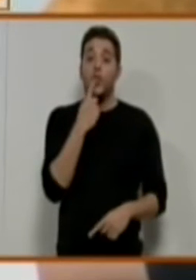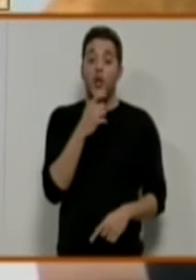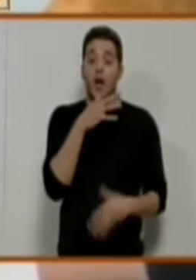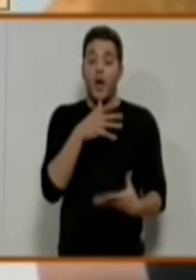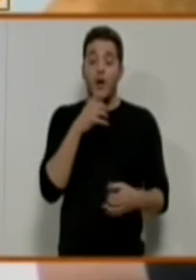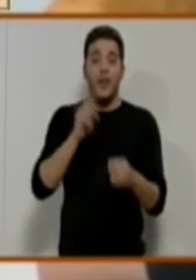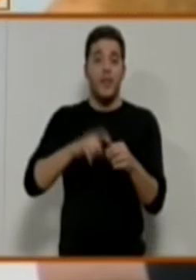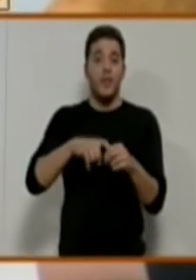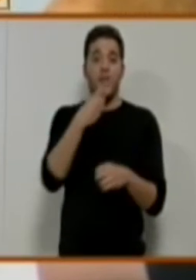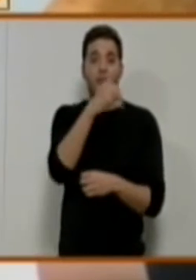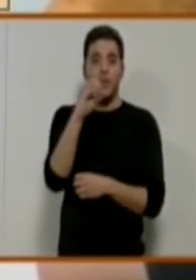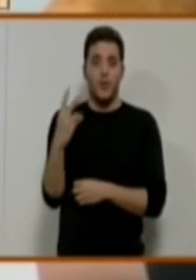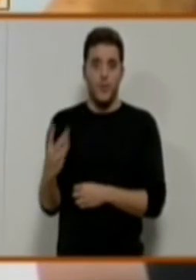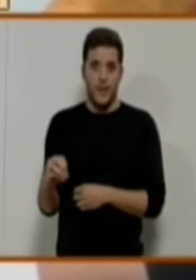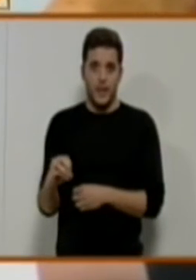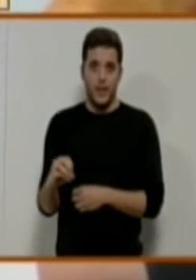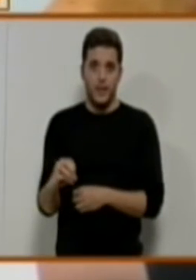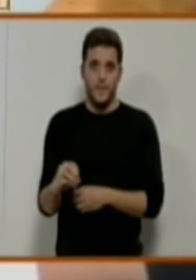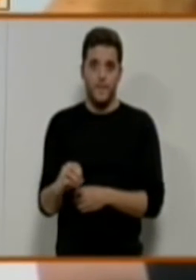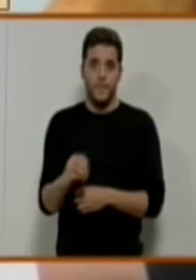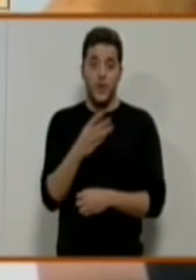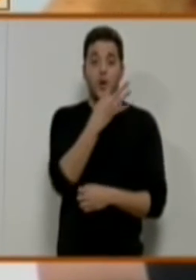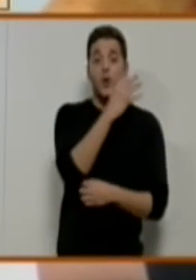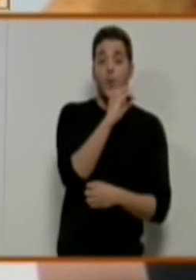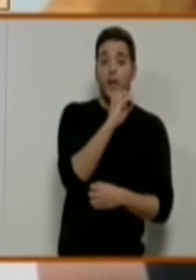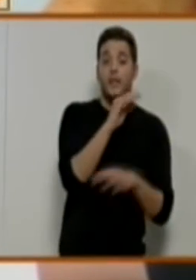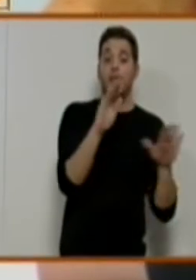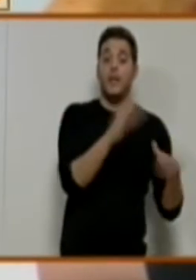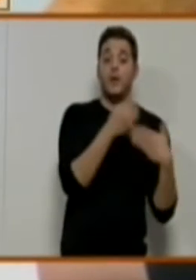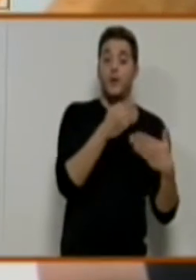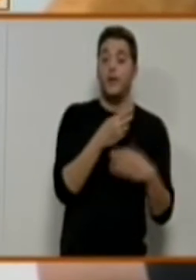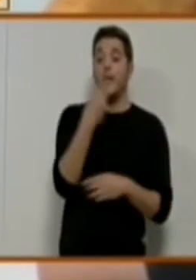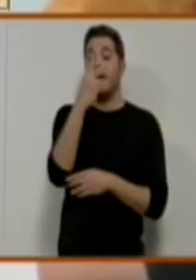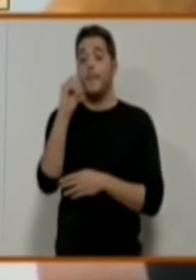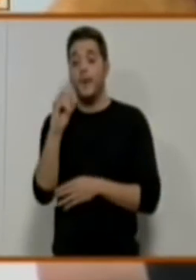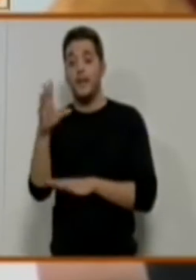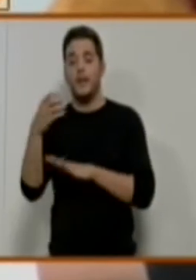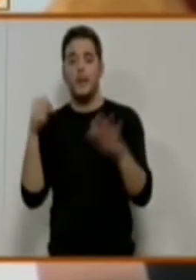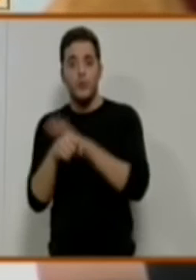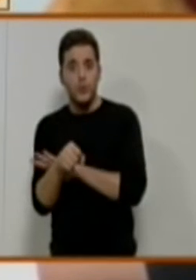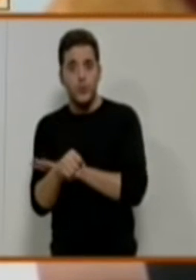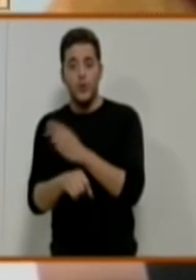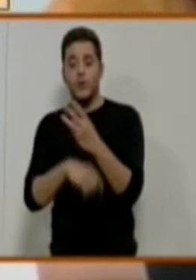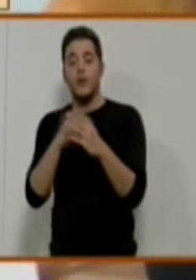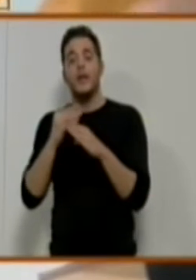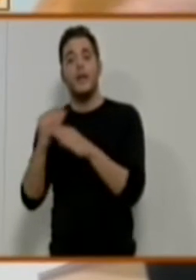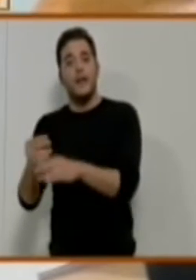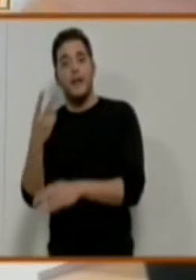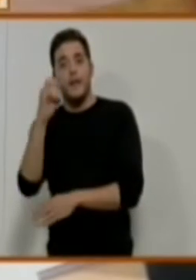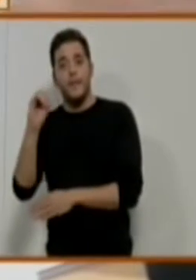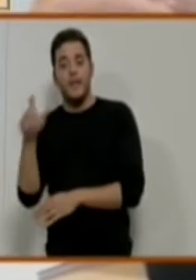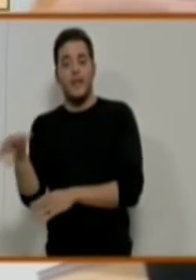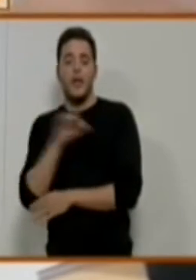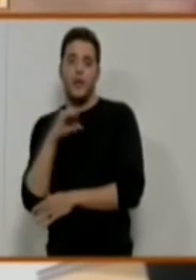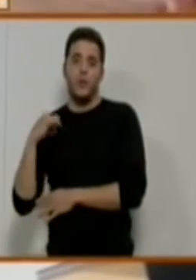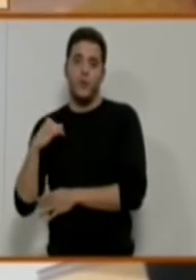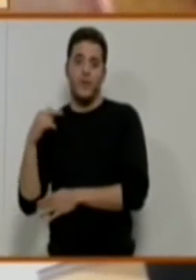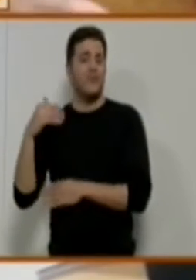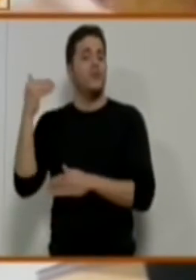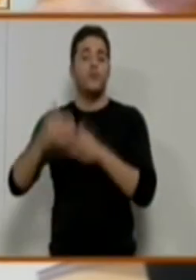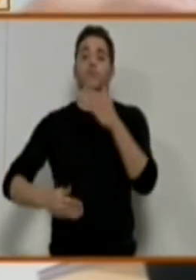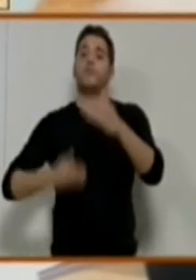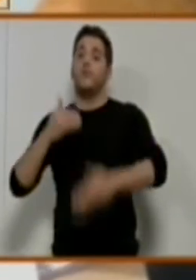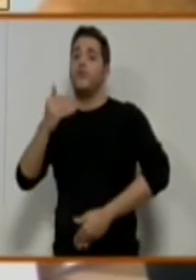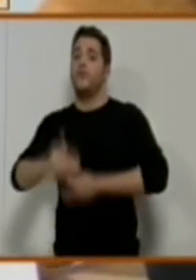40 de acogidas, 20 itinerarios de inclusión y otras 20 de autonomía. Son procesos que van